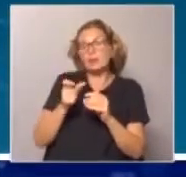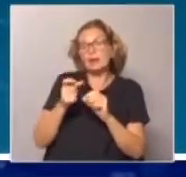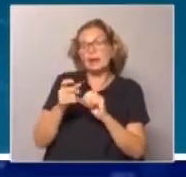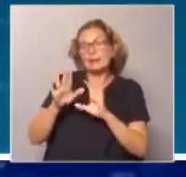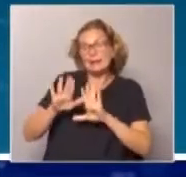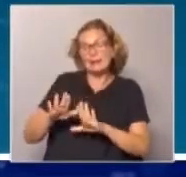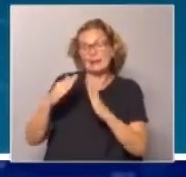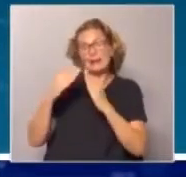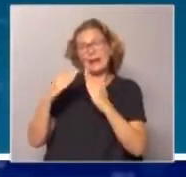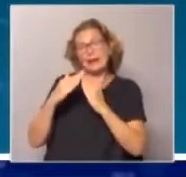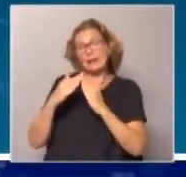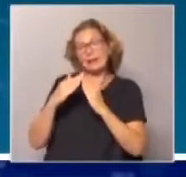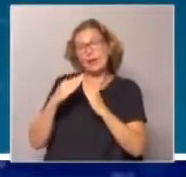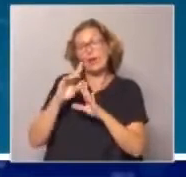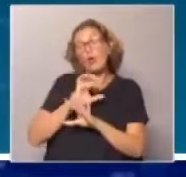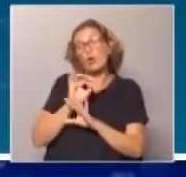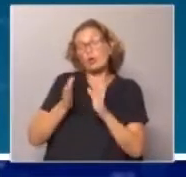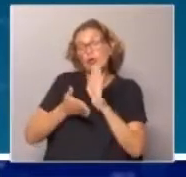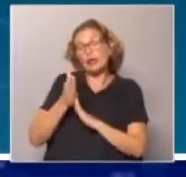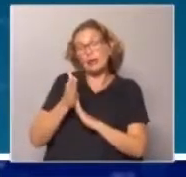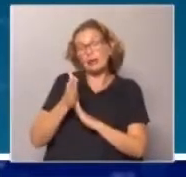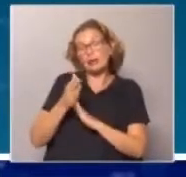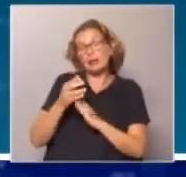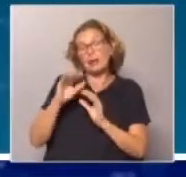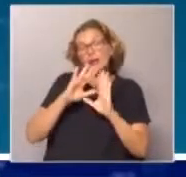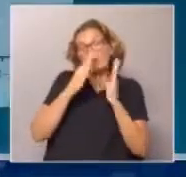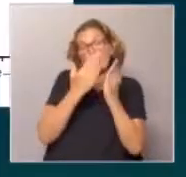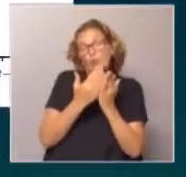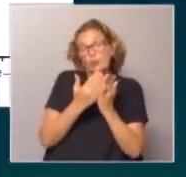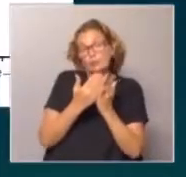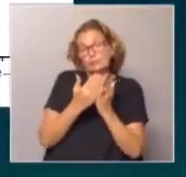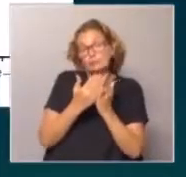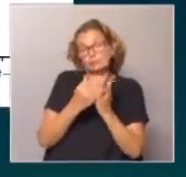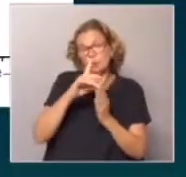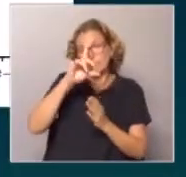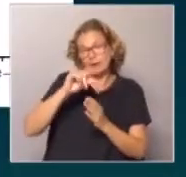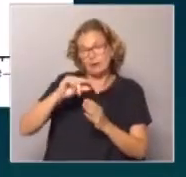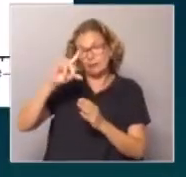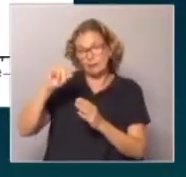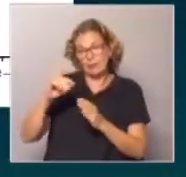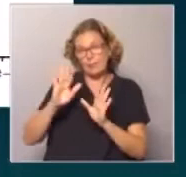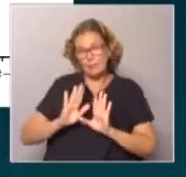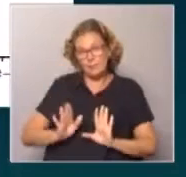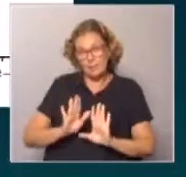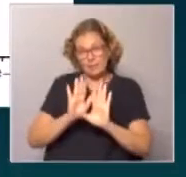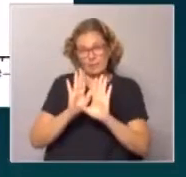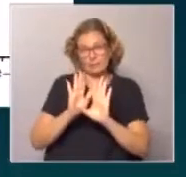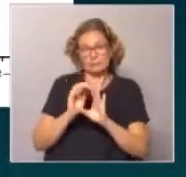quedan más bien en su casa o qué tanto salen e interactúan en el mundo. En una gráfica que preparamos tenemos